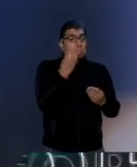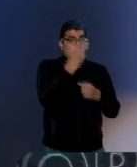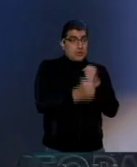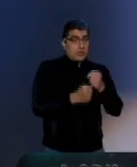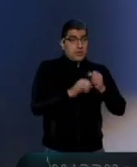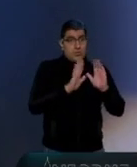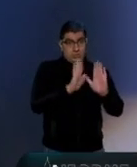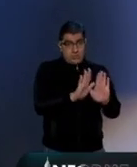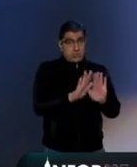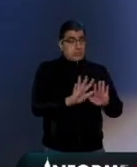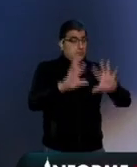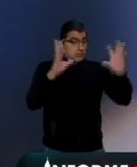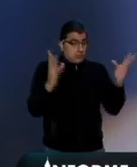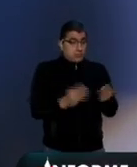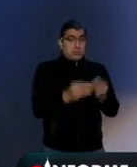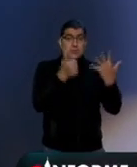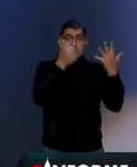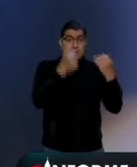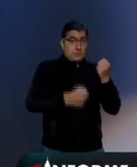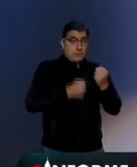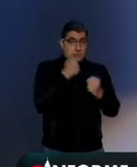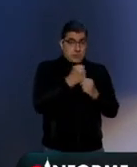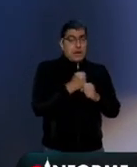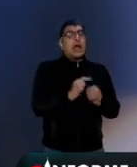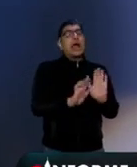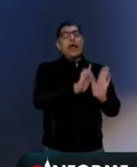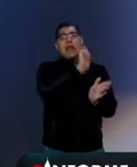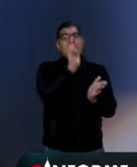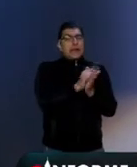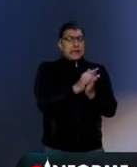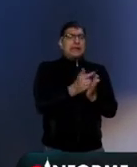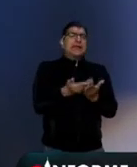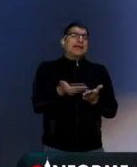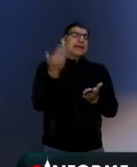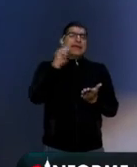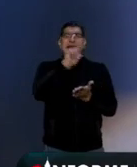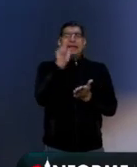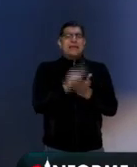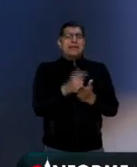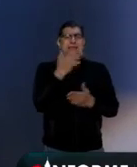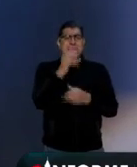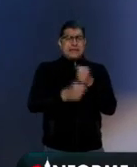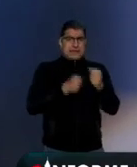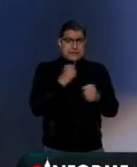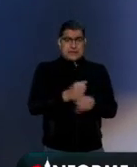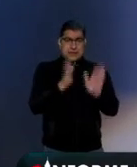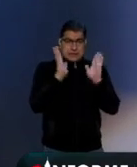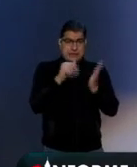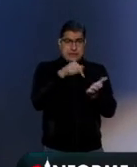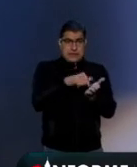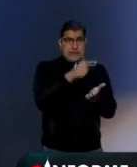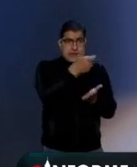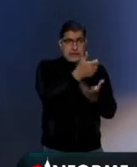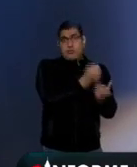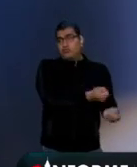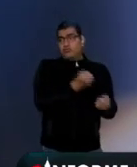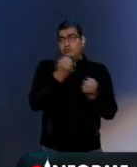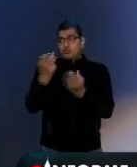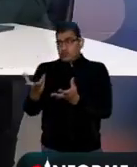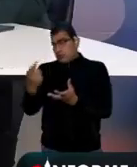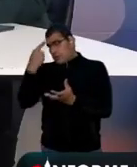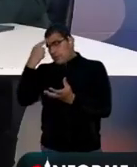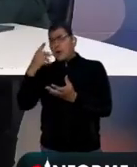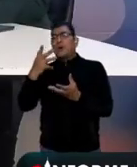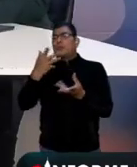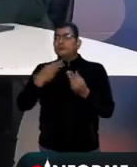Cuando suman los seis años, por ley y una ley de hace más de diez años, ese dinero pasa a disposición